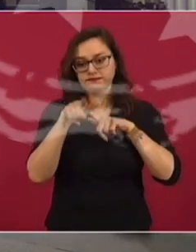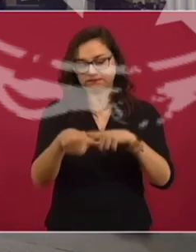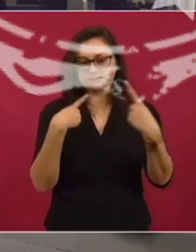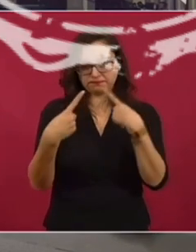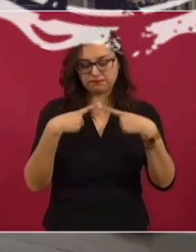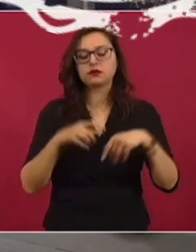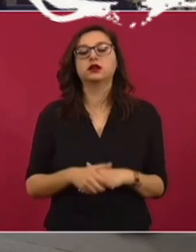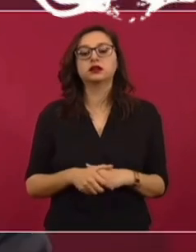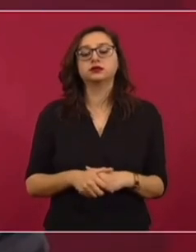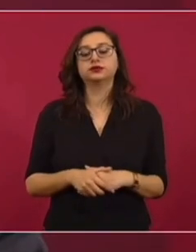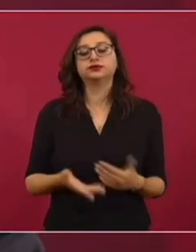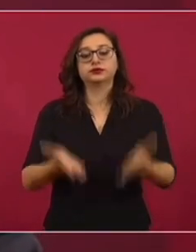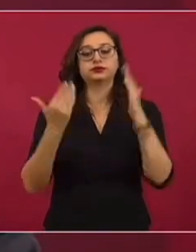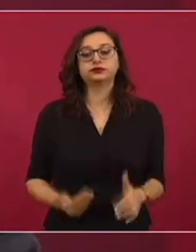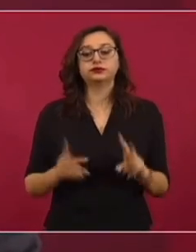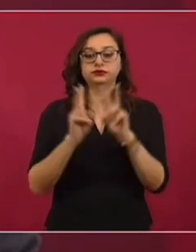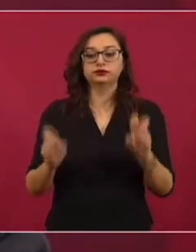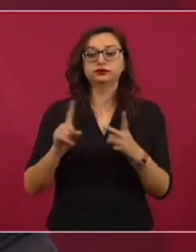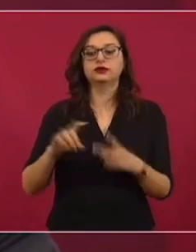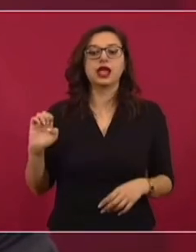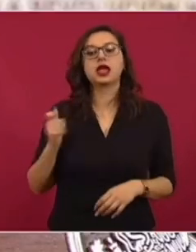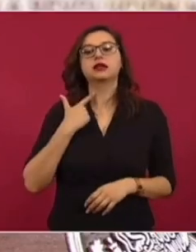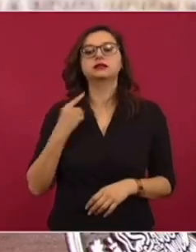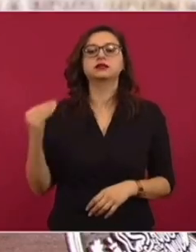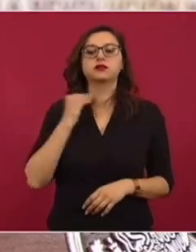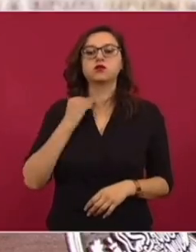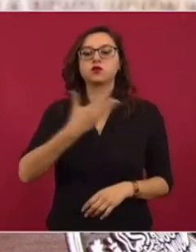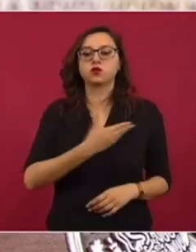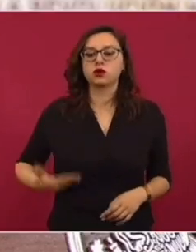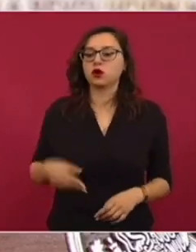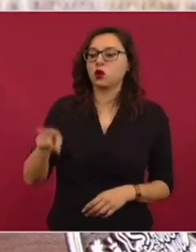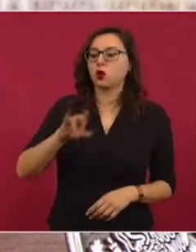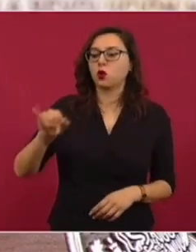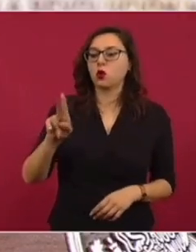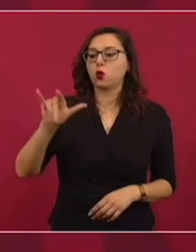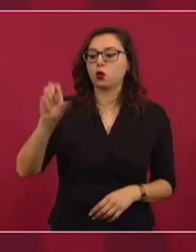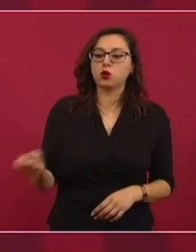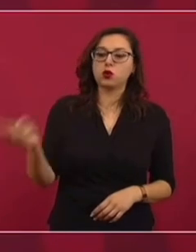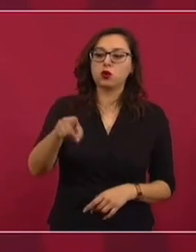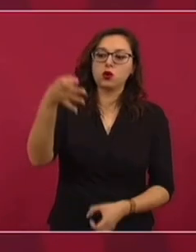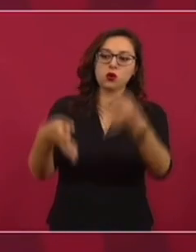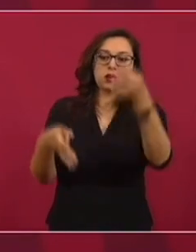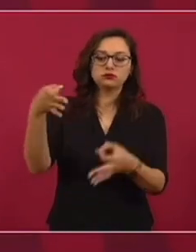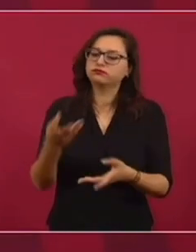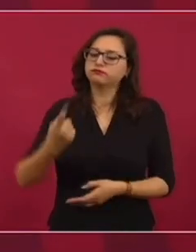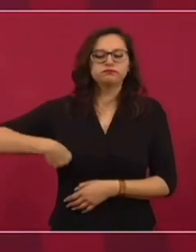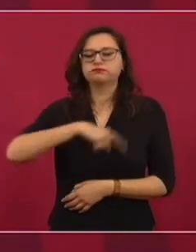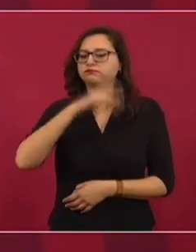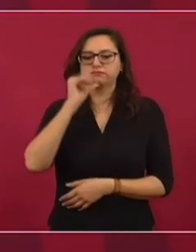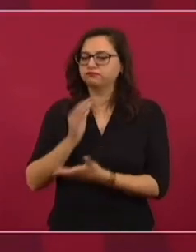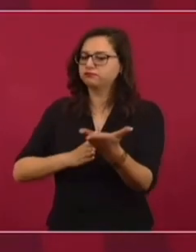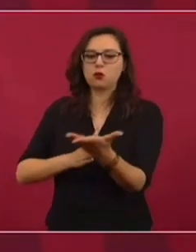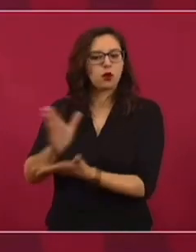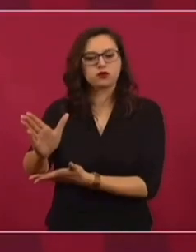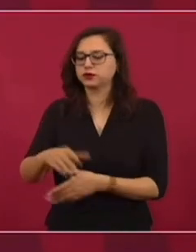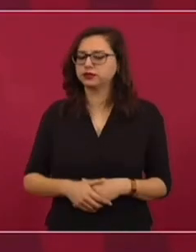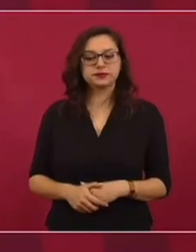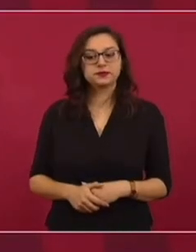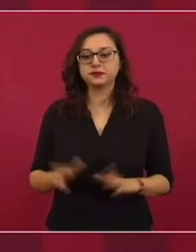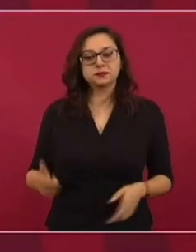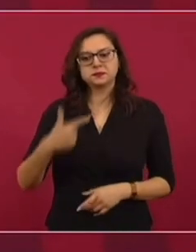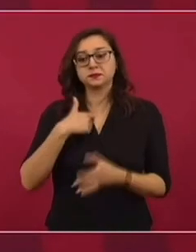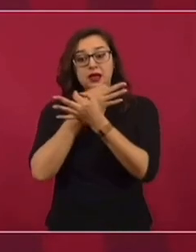En el caso del asunto de Julio con el fiscal, nosotros no nos vamos a meter en eso, no voy yo a